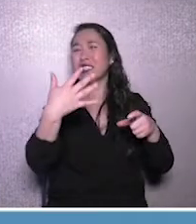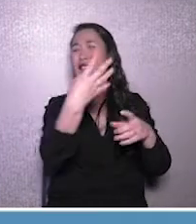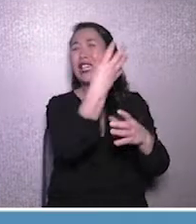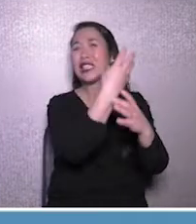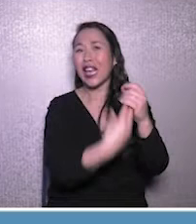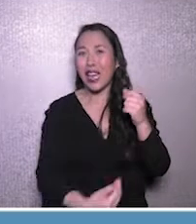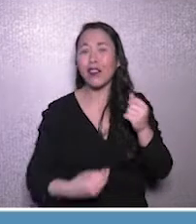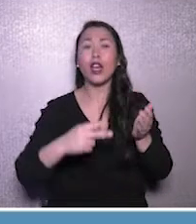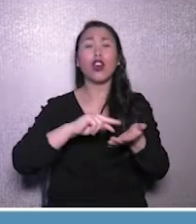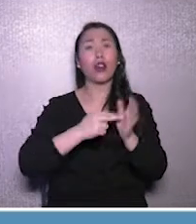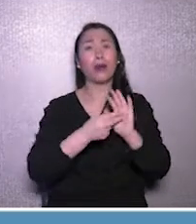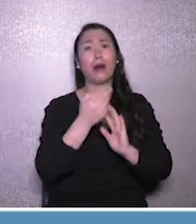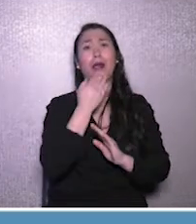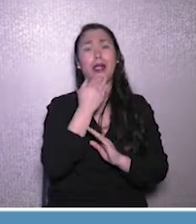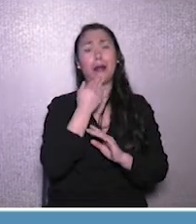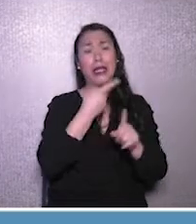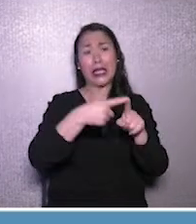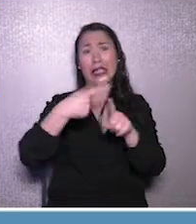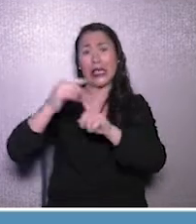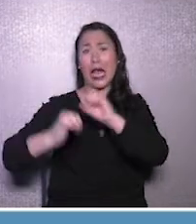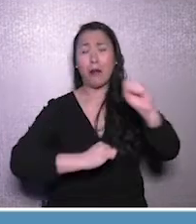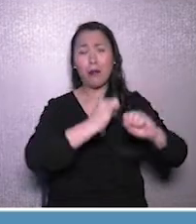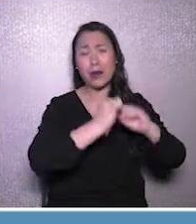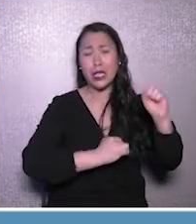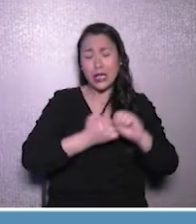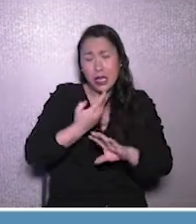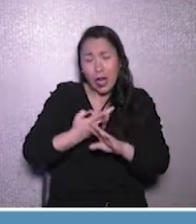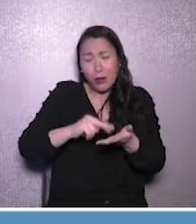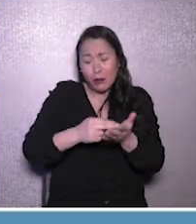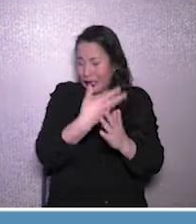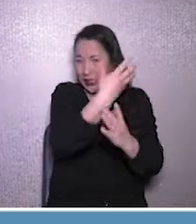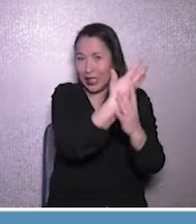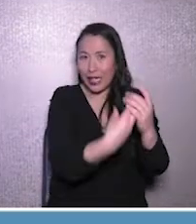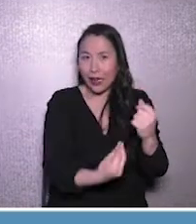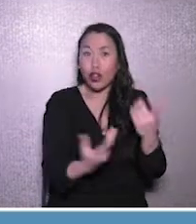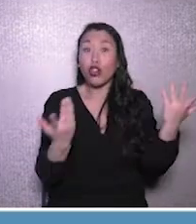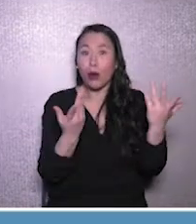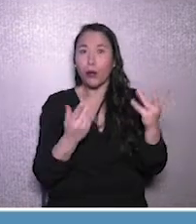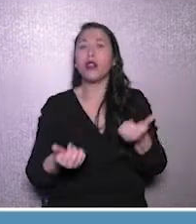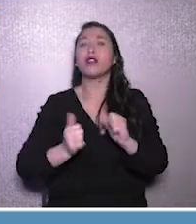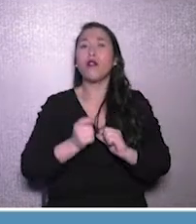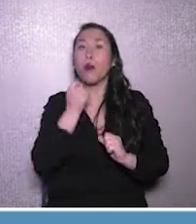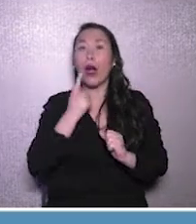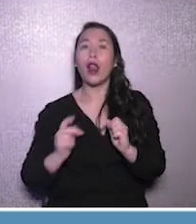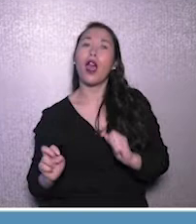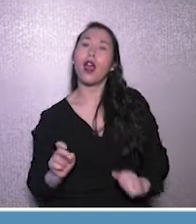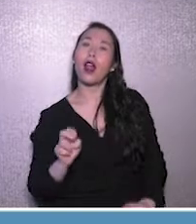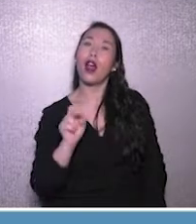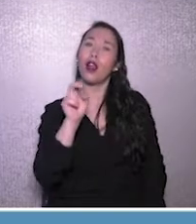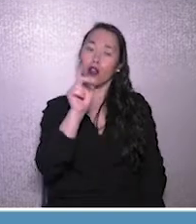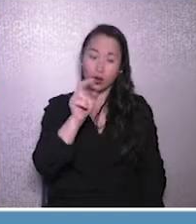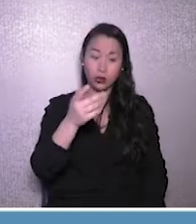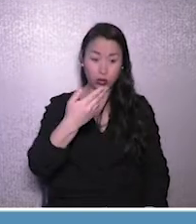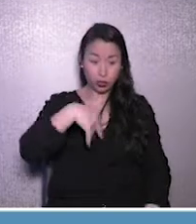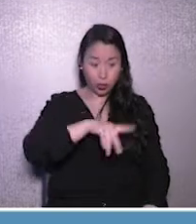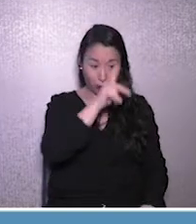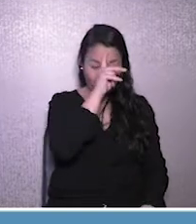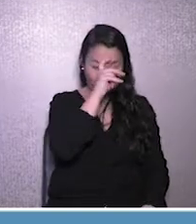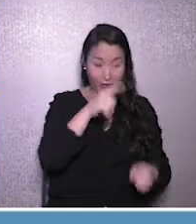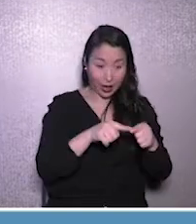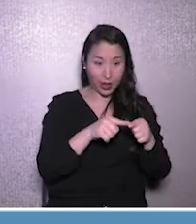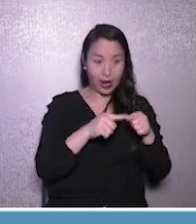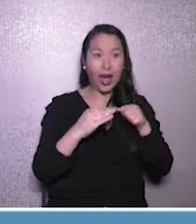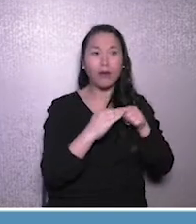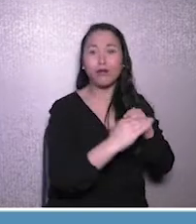problemas que están teniendo distintas prestaciones. ¿Cuál es el desafío? Escalarlo. Es decir, hoy día tenemos que pasar de un hospital a